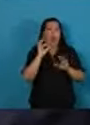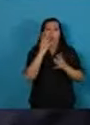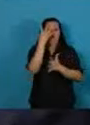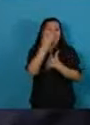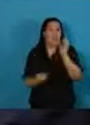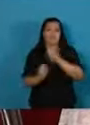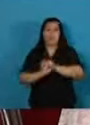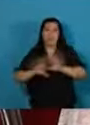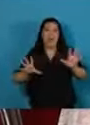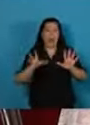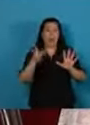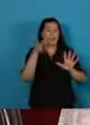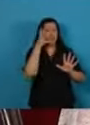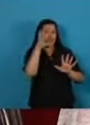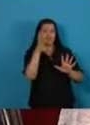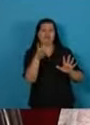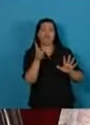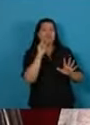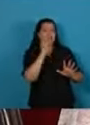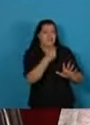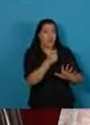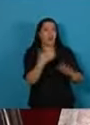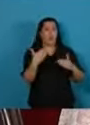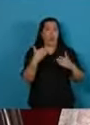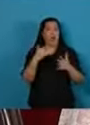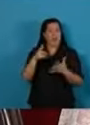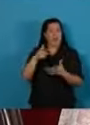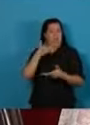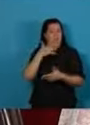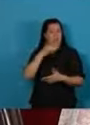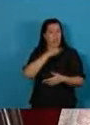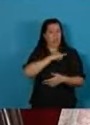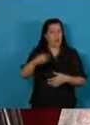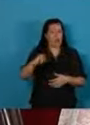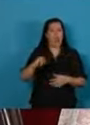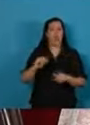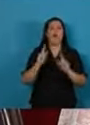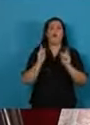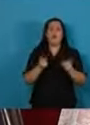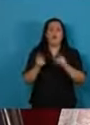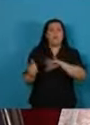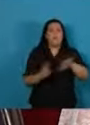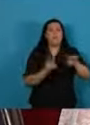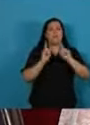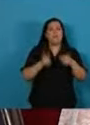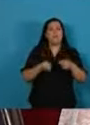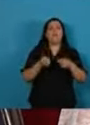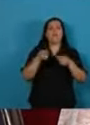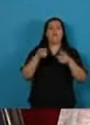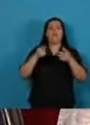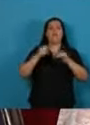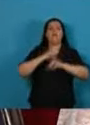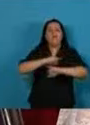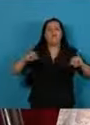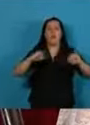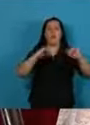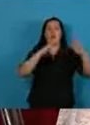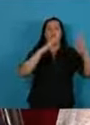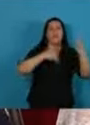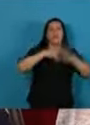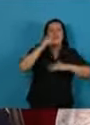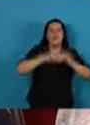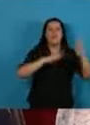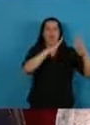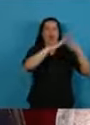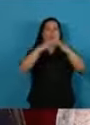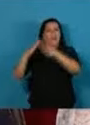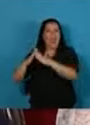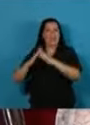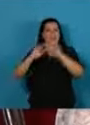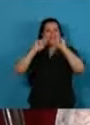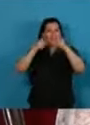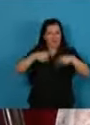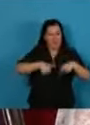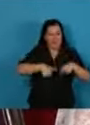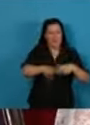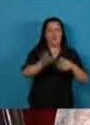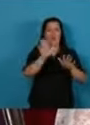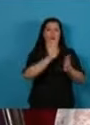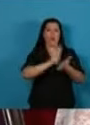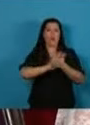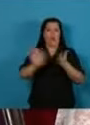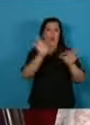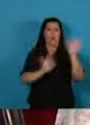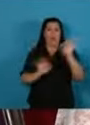Vamos a desarrollar un ambicioso plan de regularización del hábitat y de la construcción de viviendas. Es